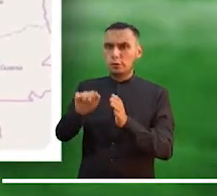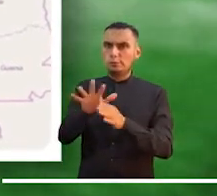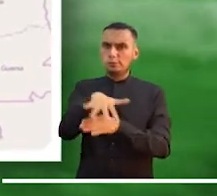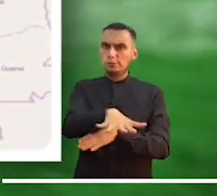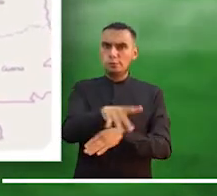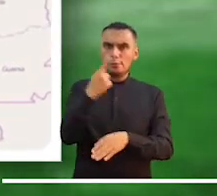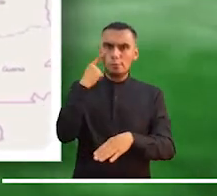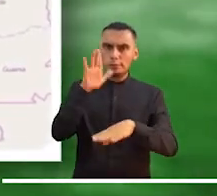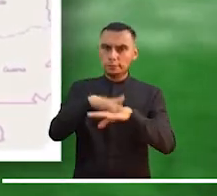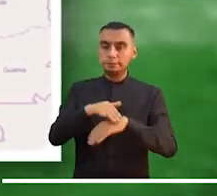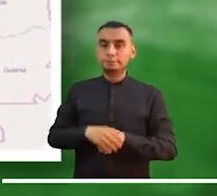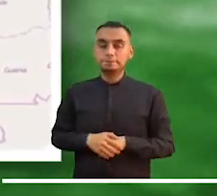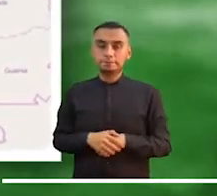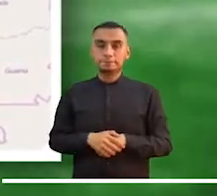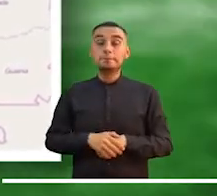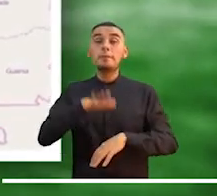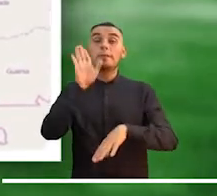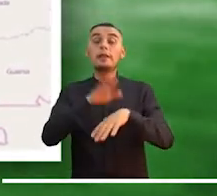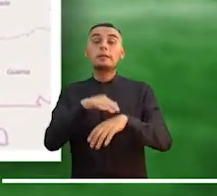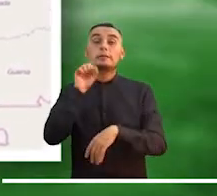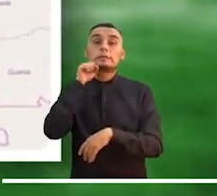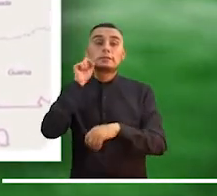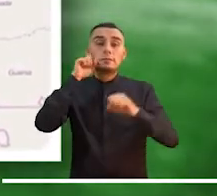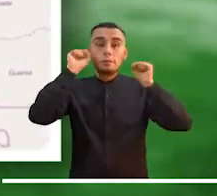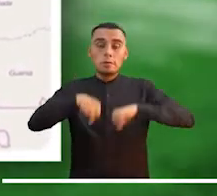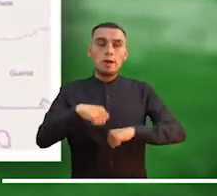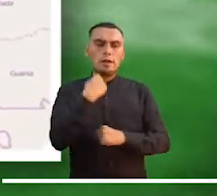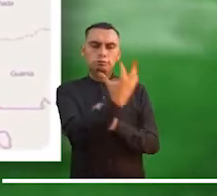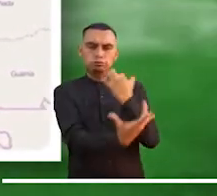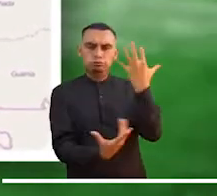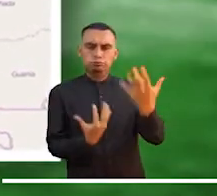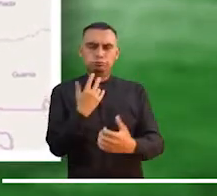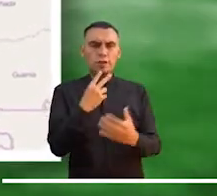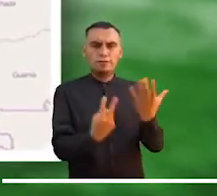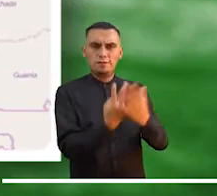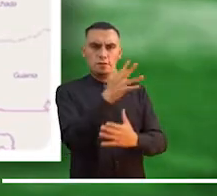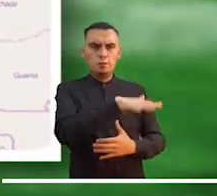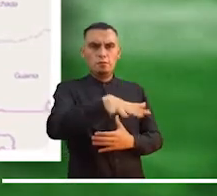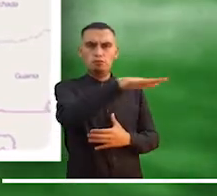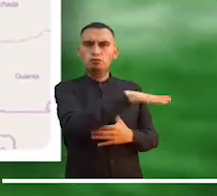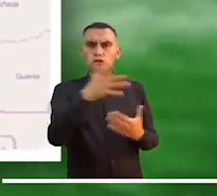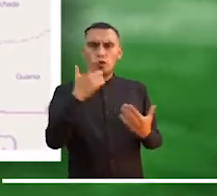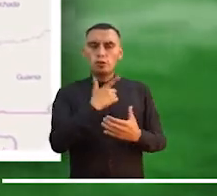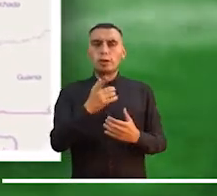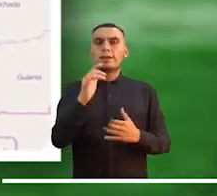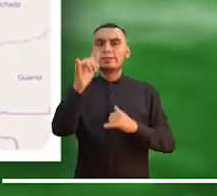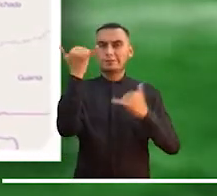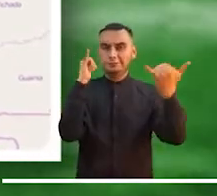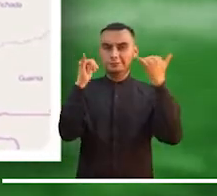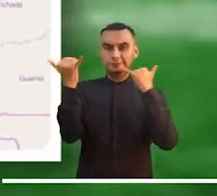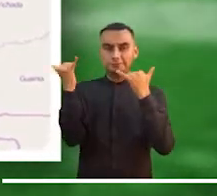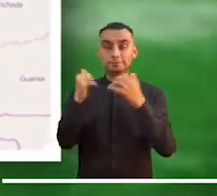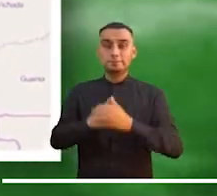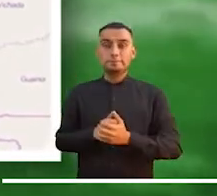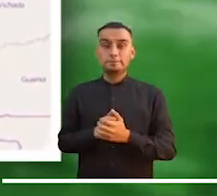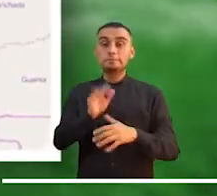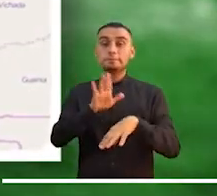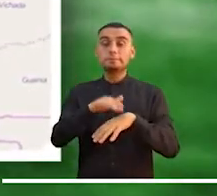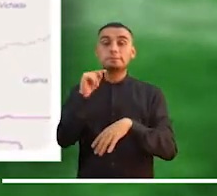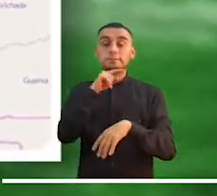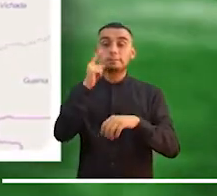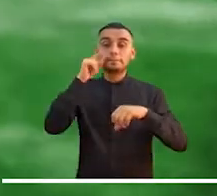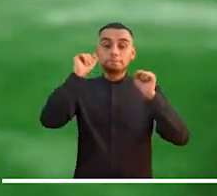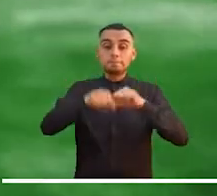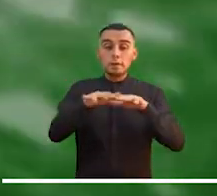altura de Gamarra Cesar, con valores por encima de la cota de afectación. Alerta naranja por moderada probabilidad de ocurrencia de incendios de la